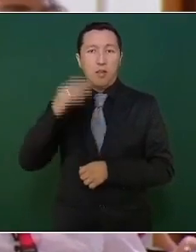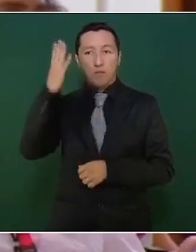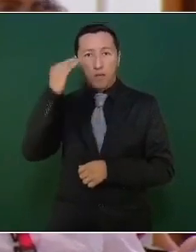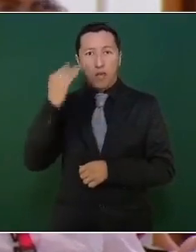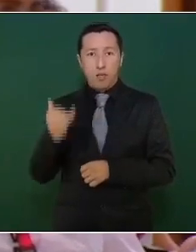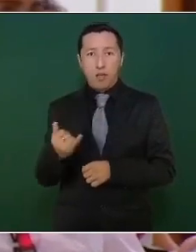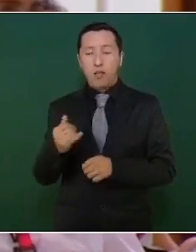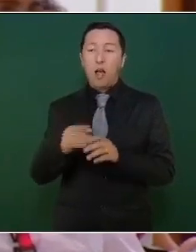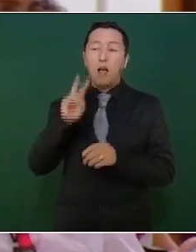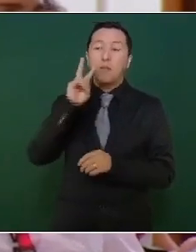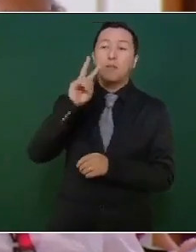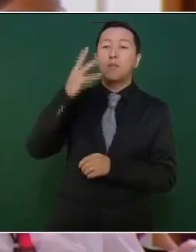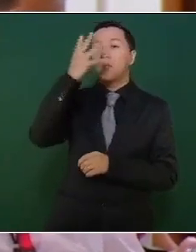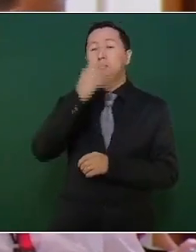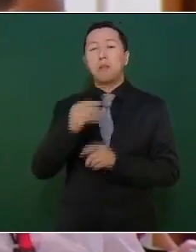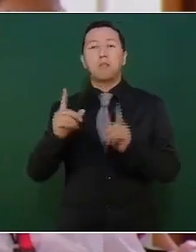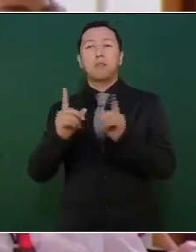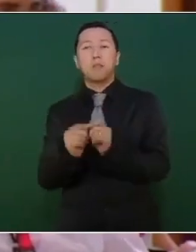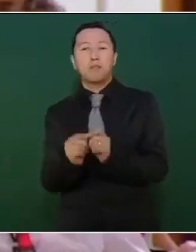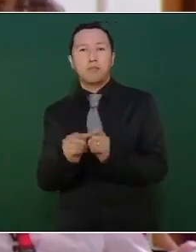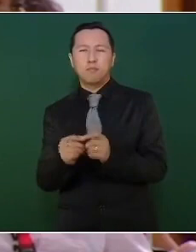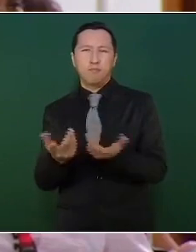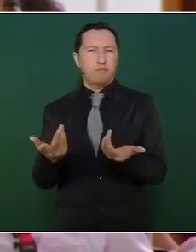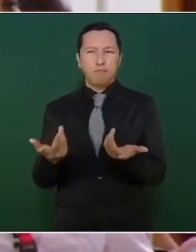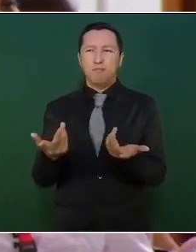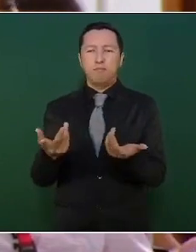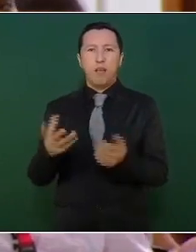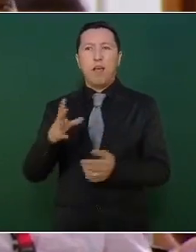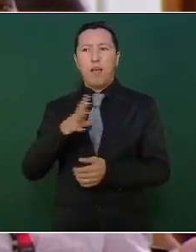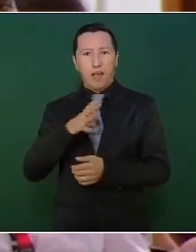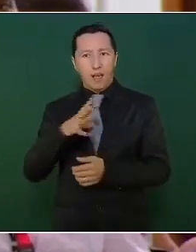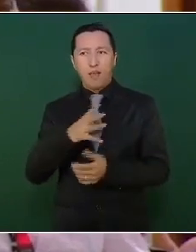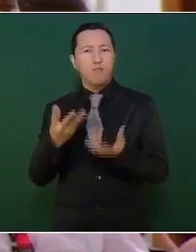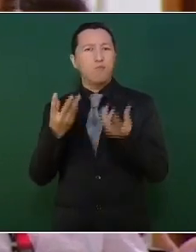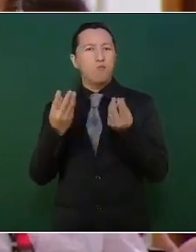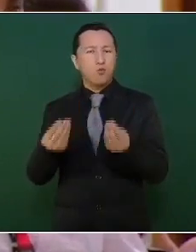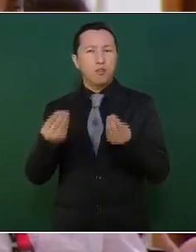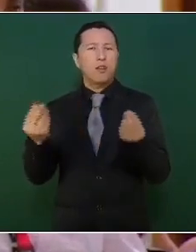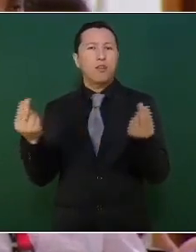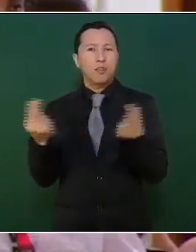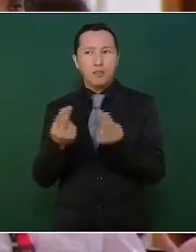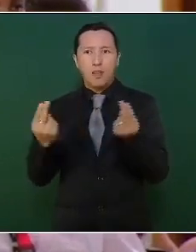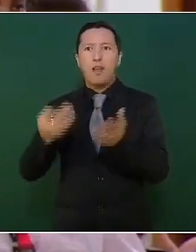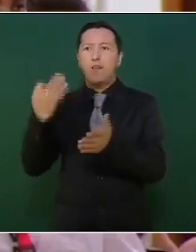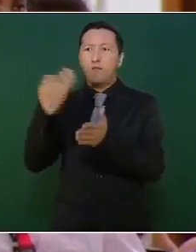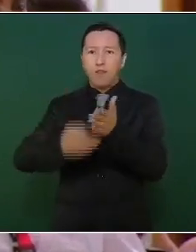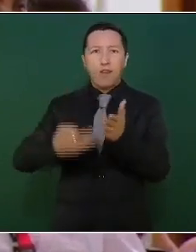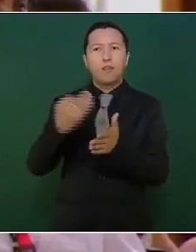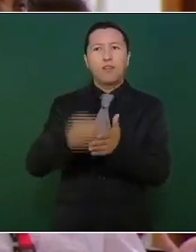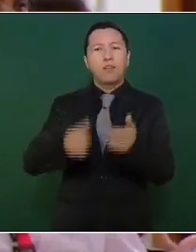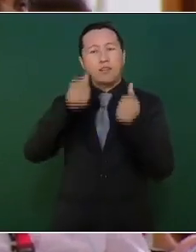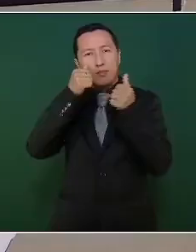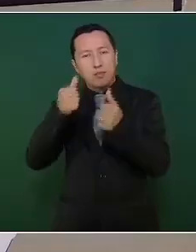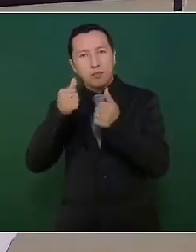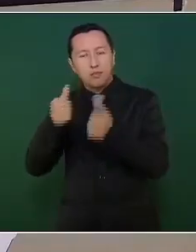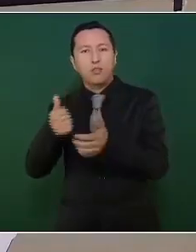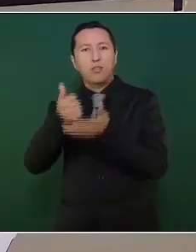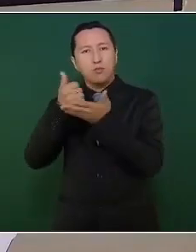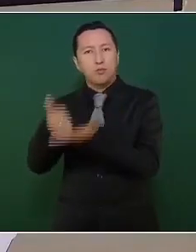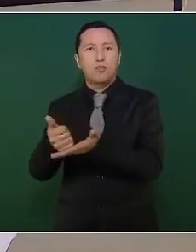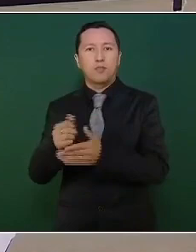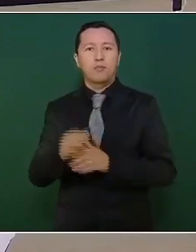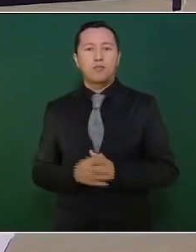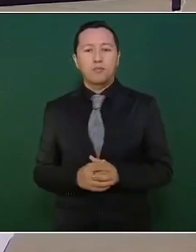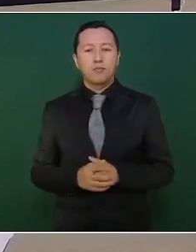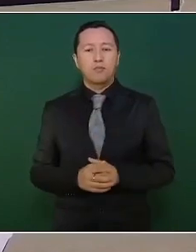así. Sí, es un pueblo en marcha, con necesidades y pues con muchas demandas que resolver. Yo te puedo